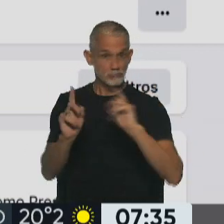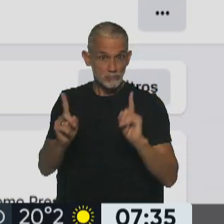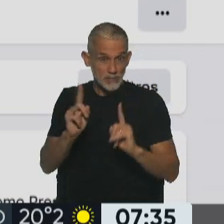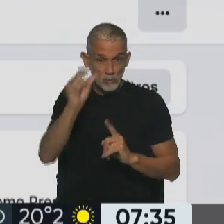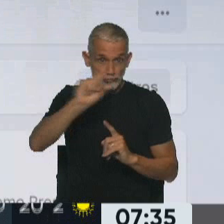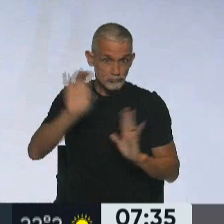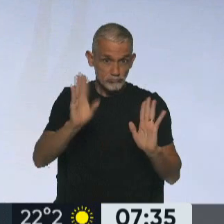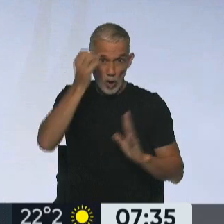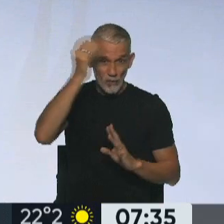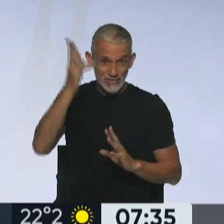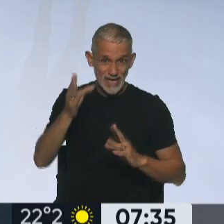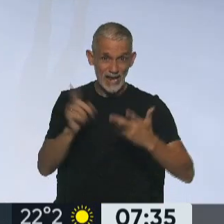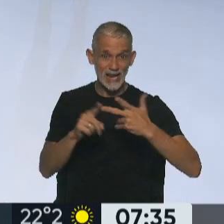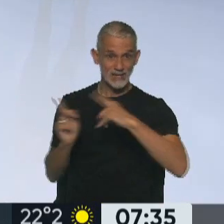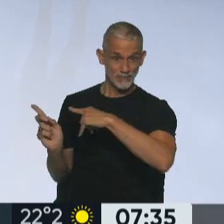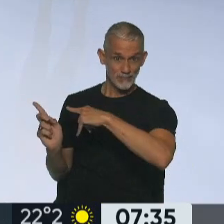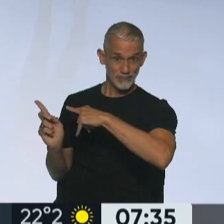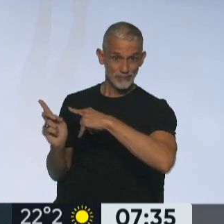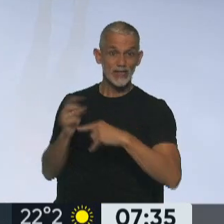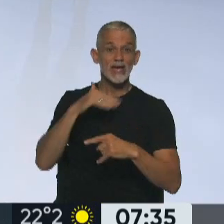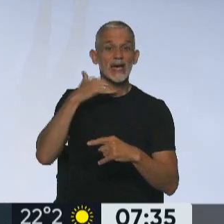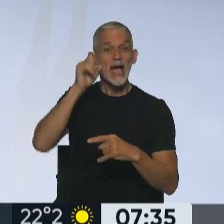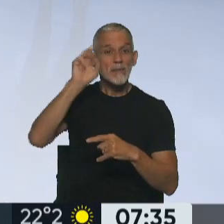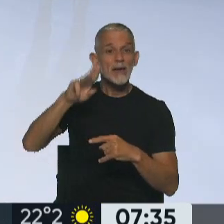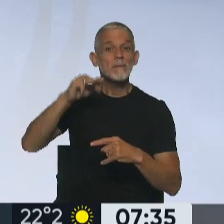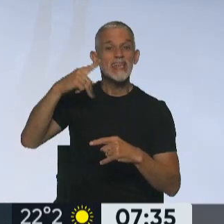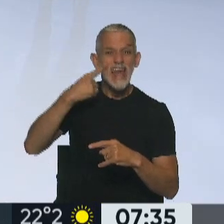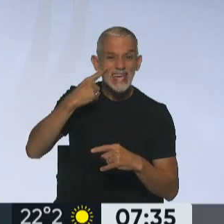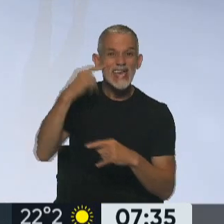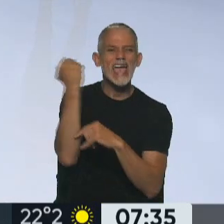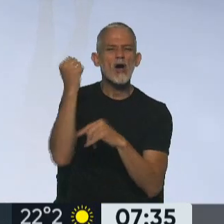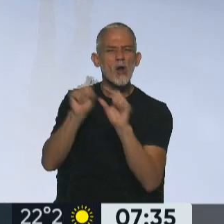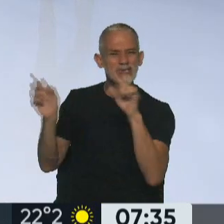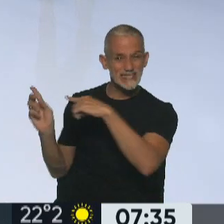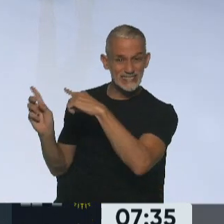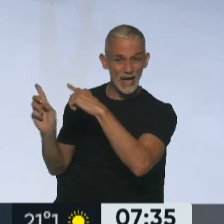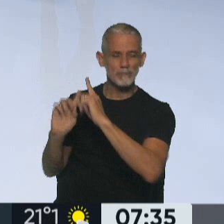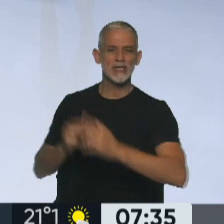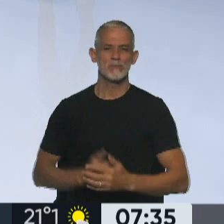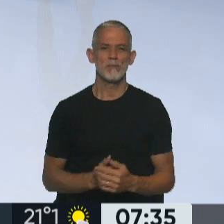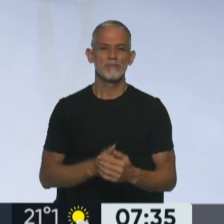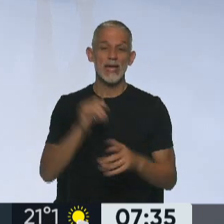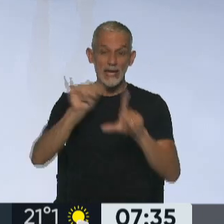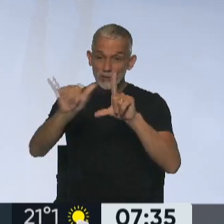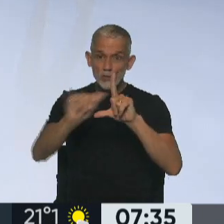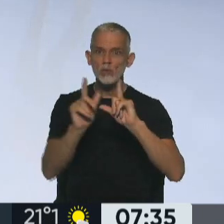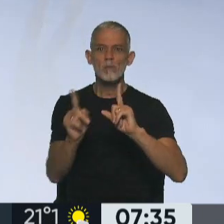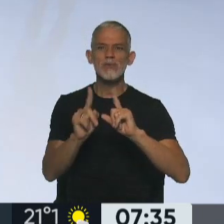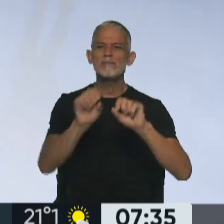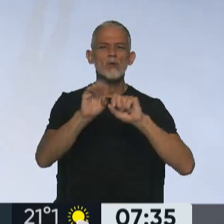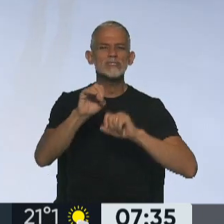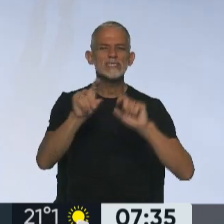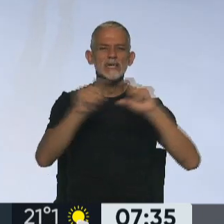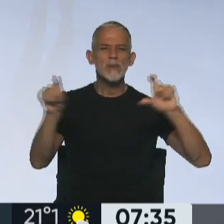oficial del Presidente. En Facebook es Javier Milei, Economista. Sí. Y en Twitter también la cuenta, en Twitter, en YouTube también la cuenta se llama